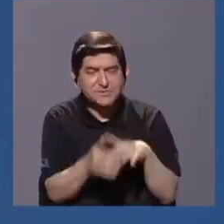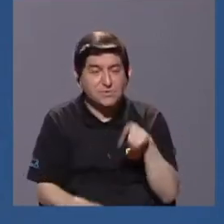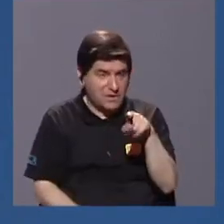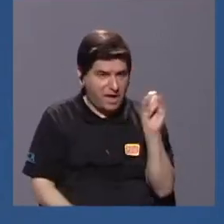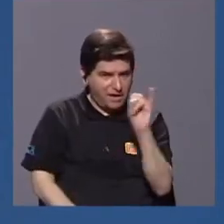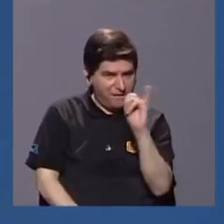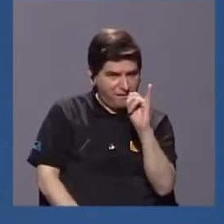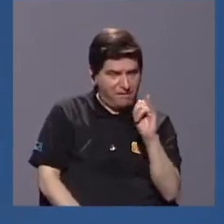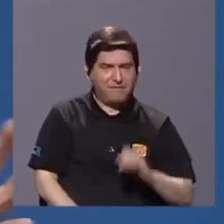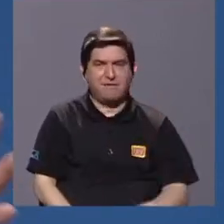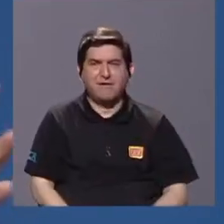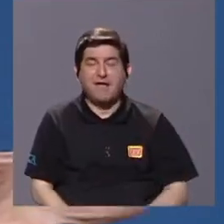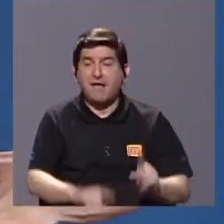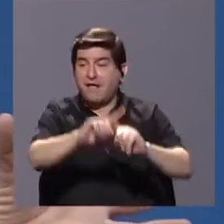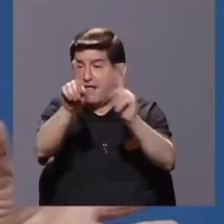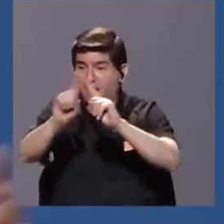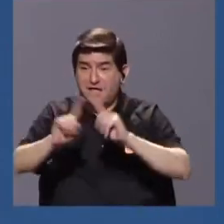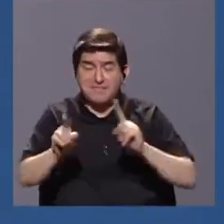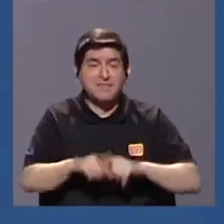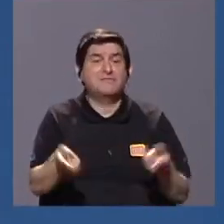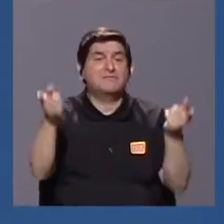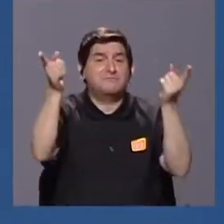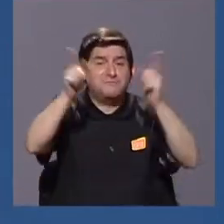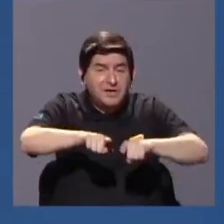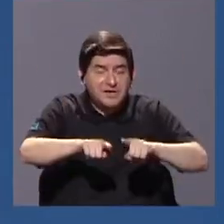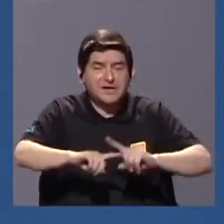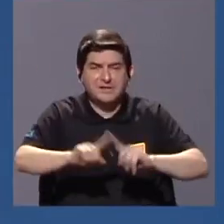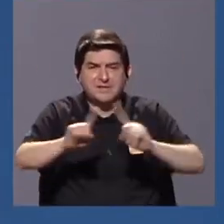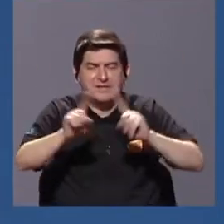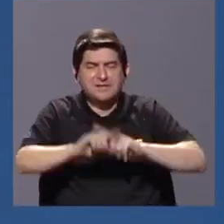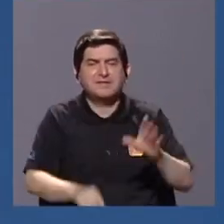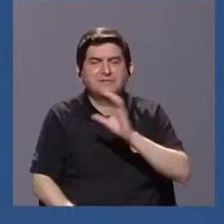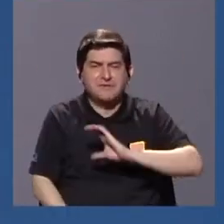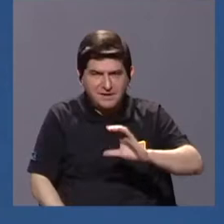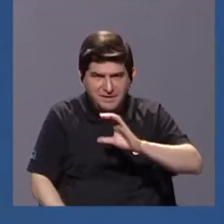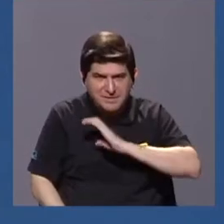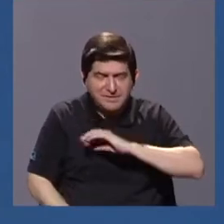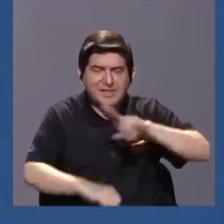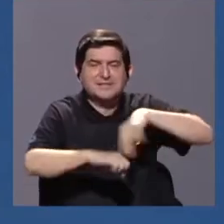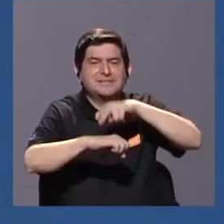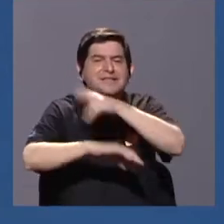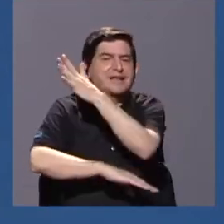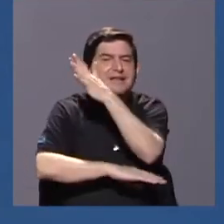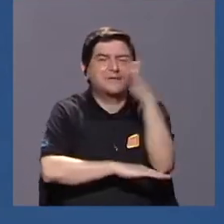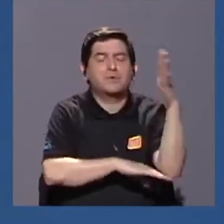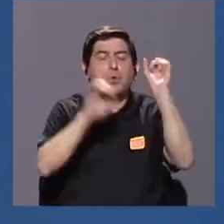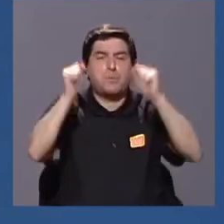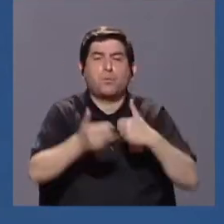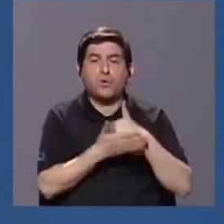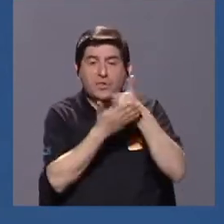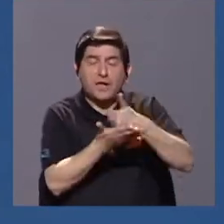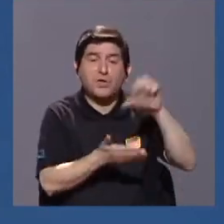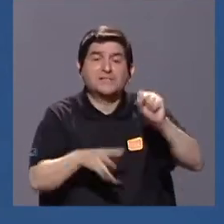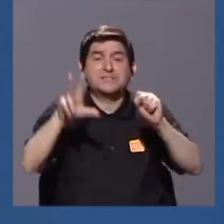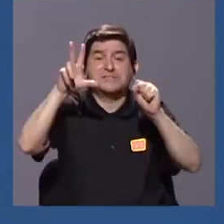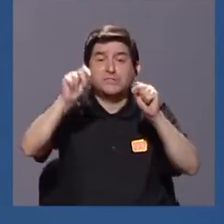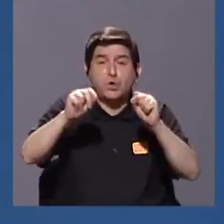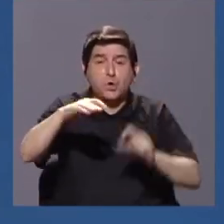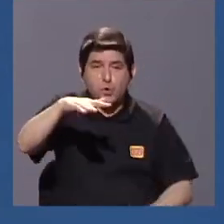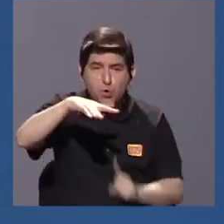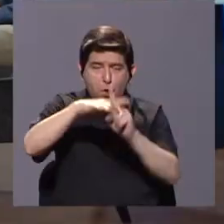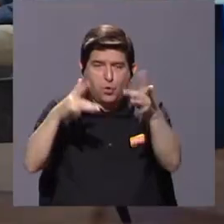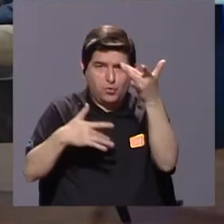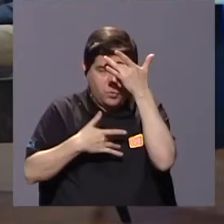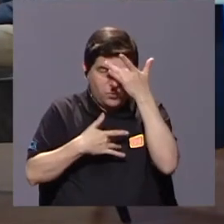infeccioso en diferentes fenómenos o en diferentes aspectos naturales que puedan favorecer o no la presencia de la